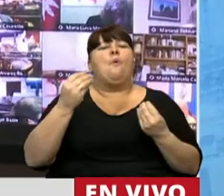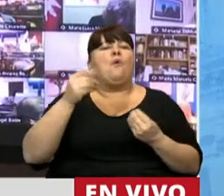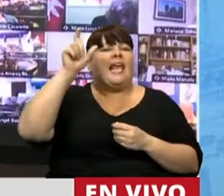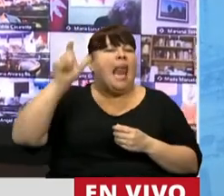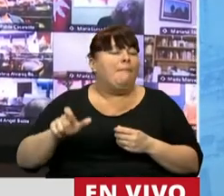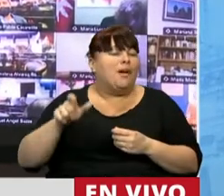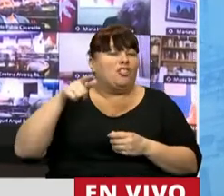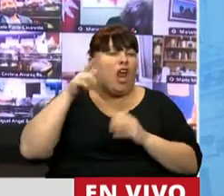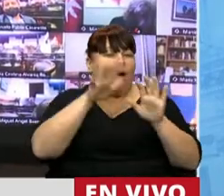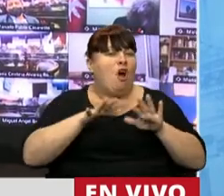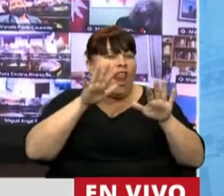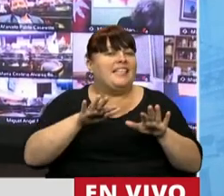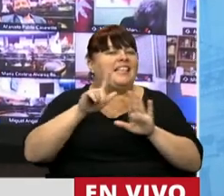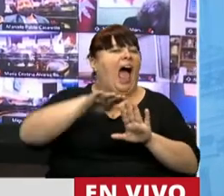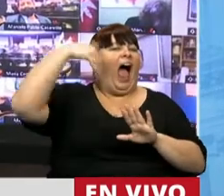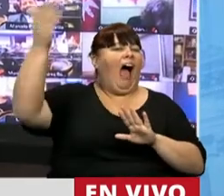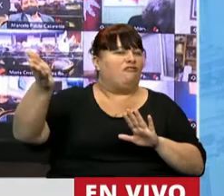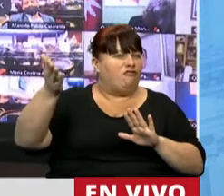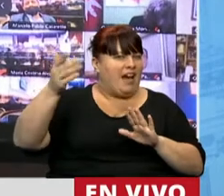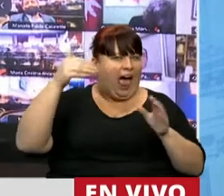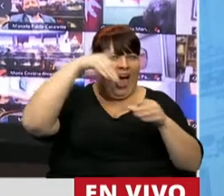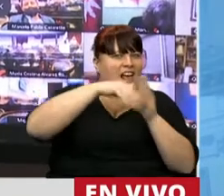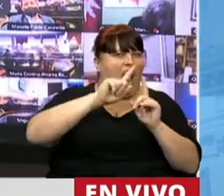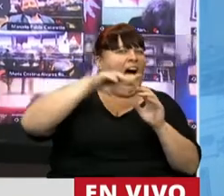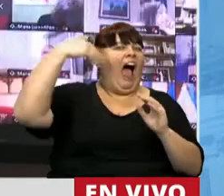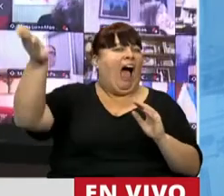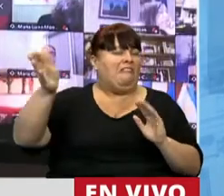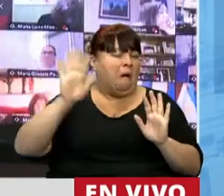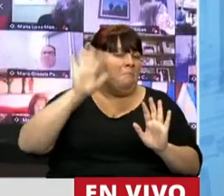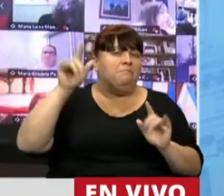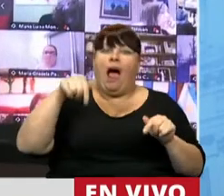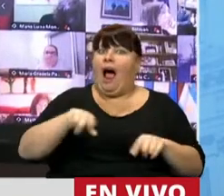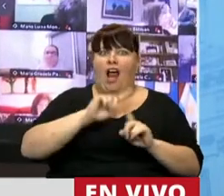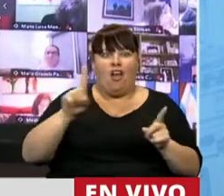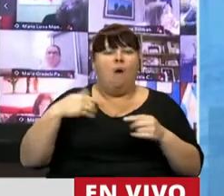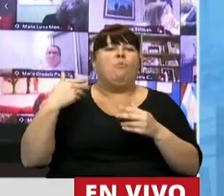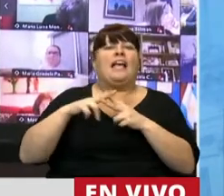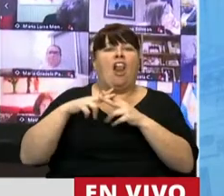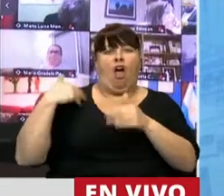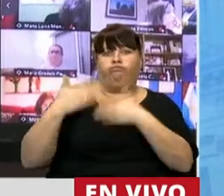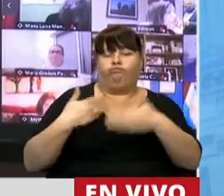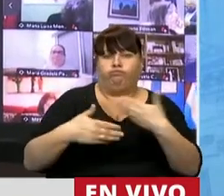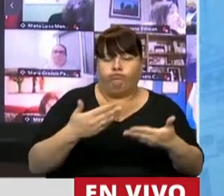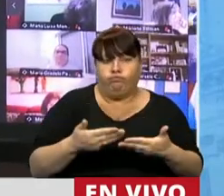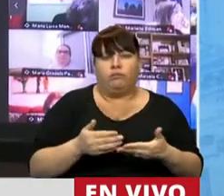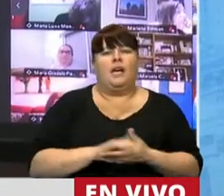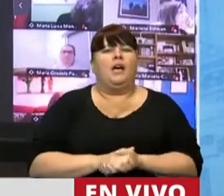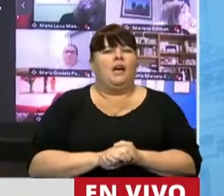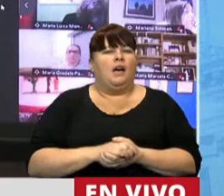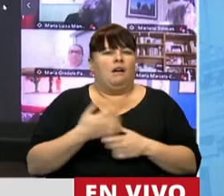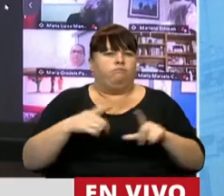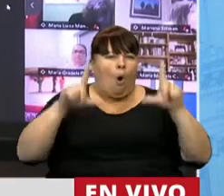agresor teóricamente está afuera, puertas afuera de su casa. Pues hoy no, con el avance de la tecnología, con la